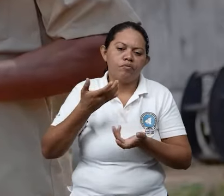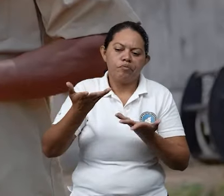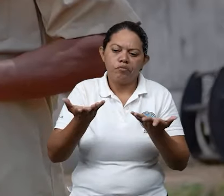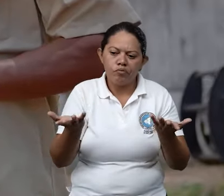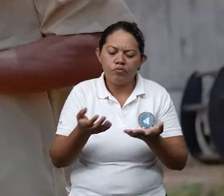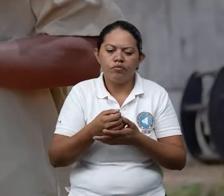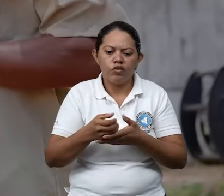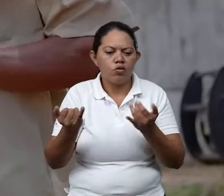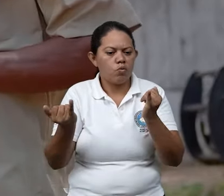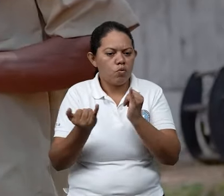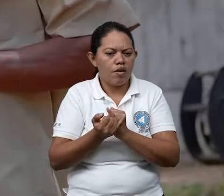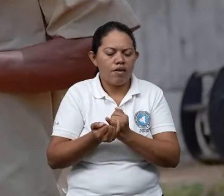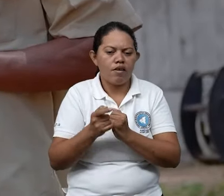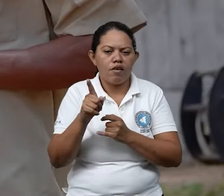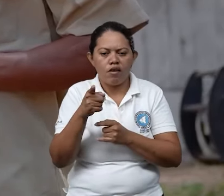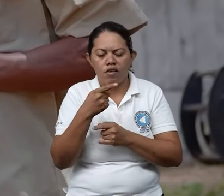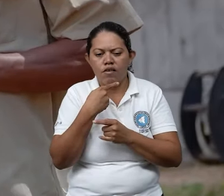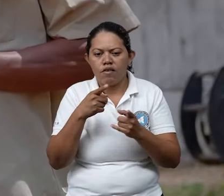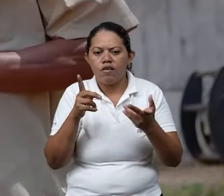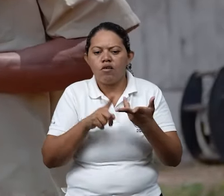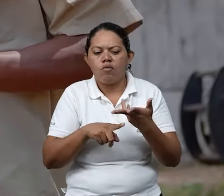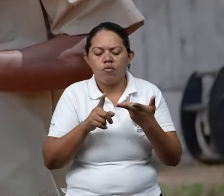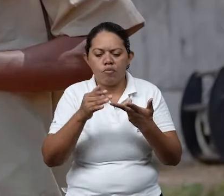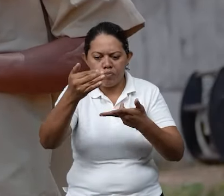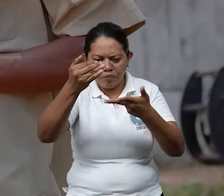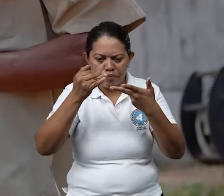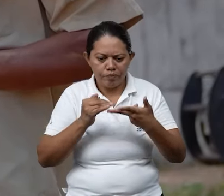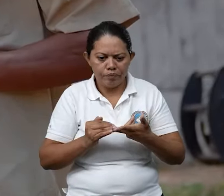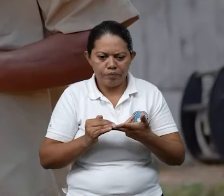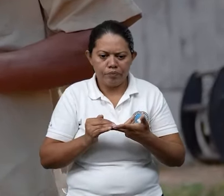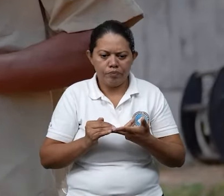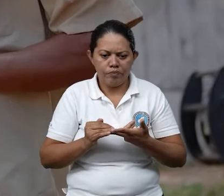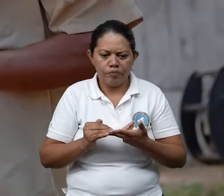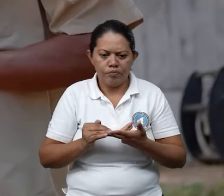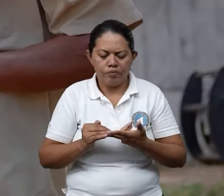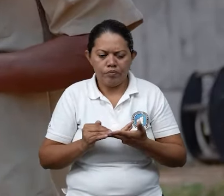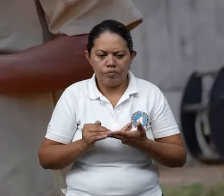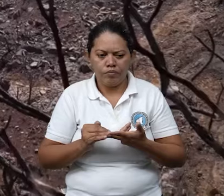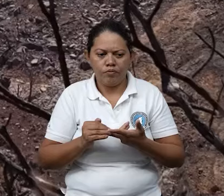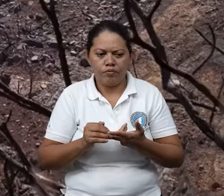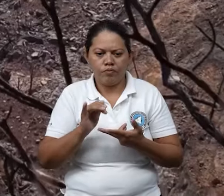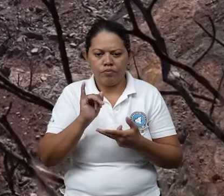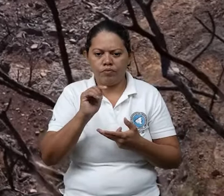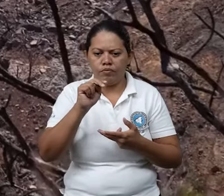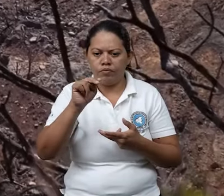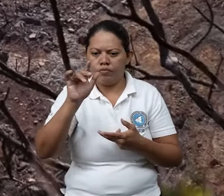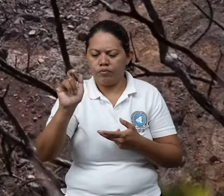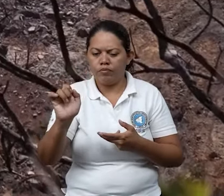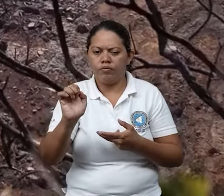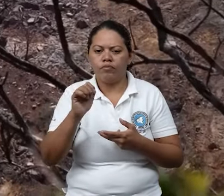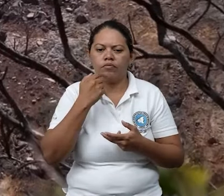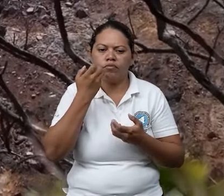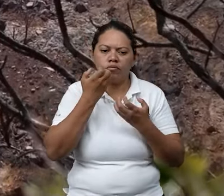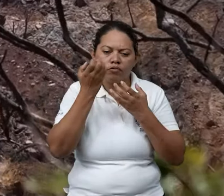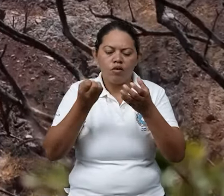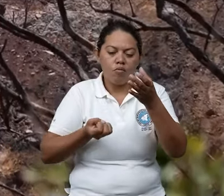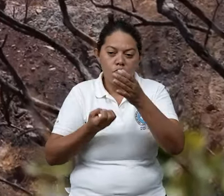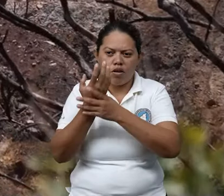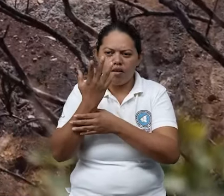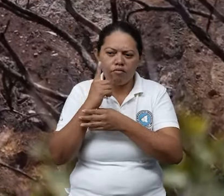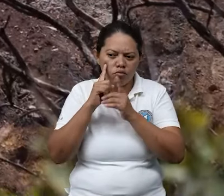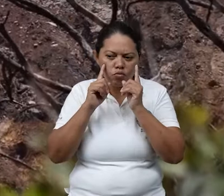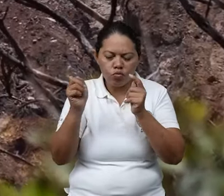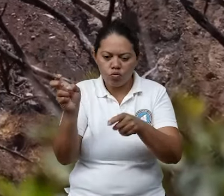igual con el conjunto de Niter, que está monitoreando el volcán,